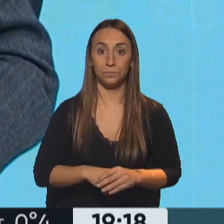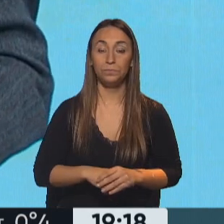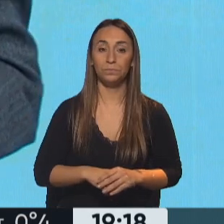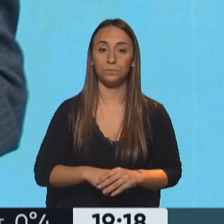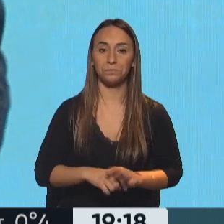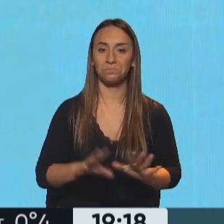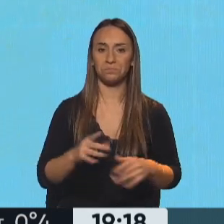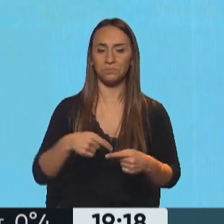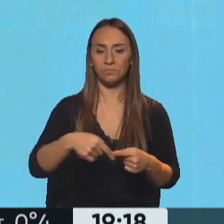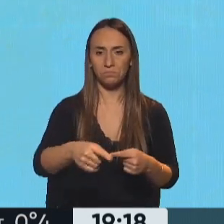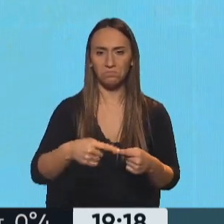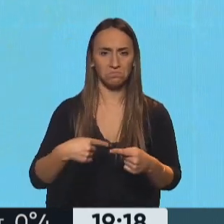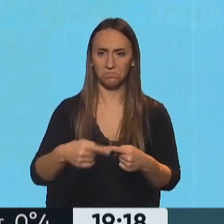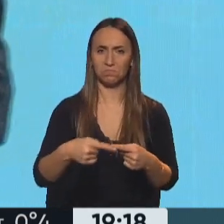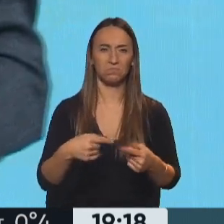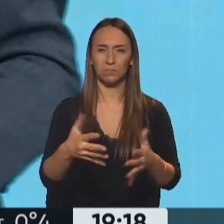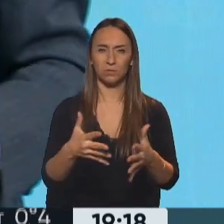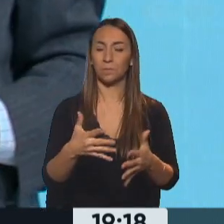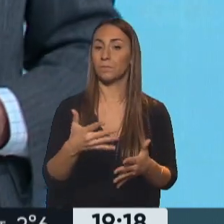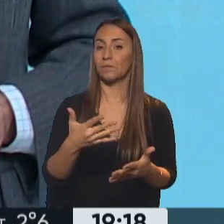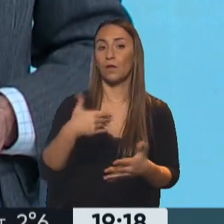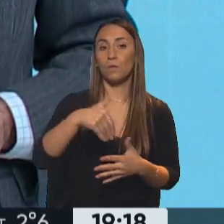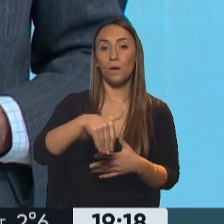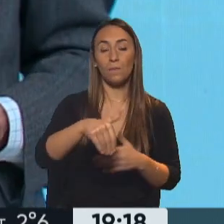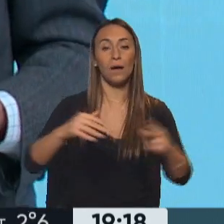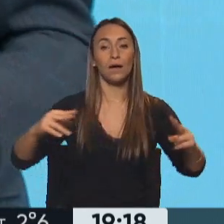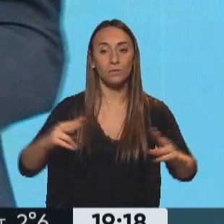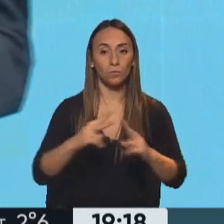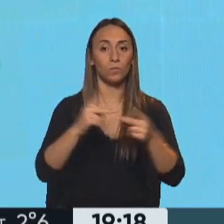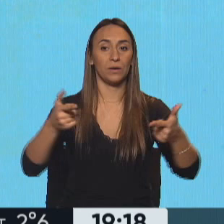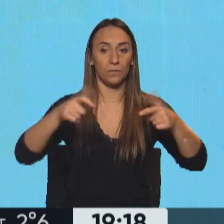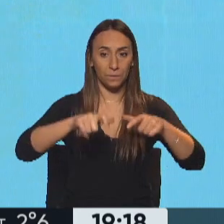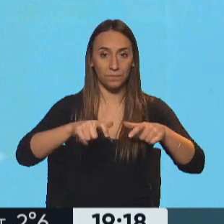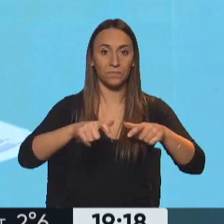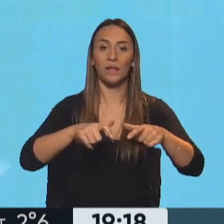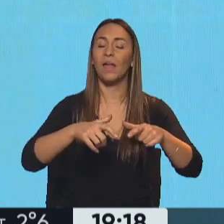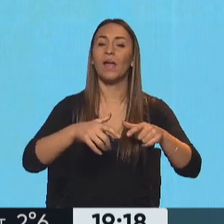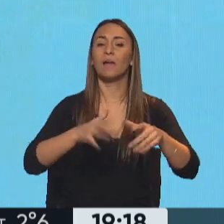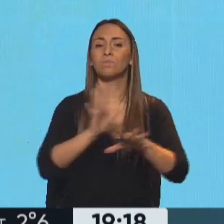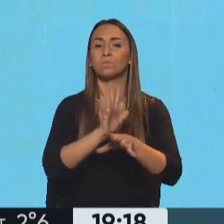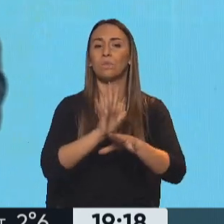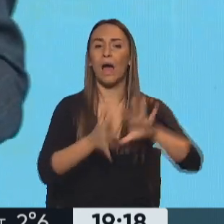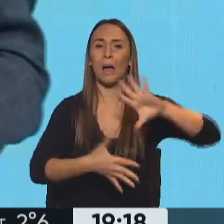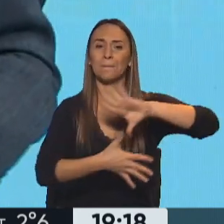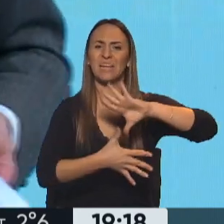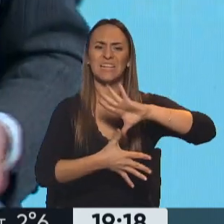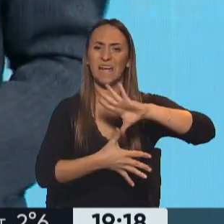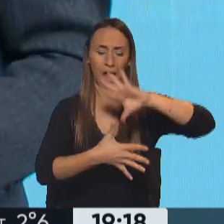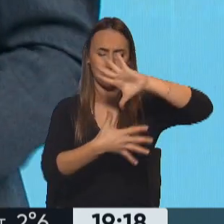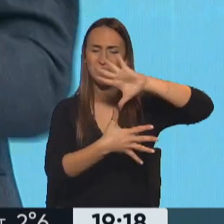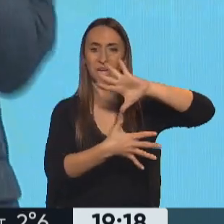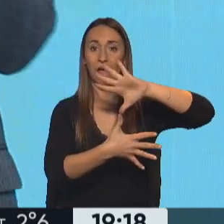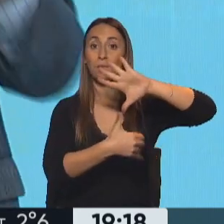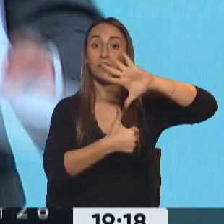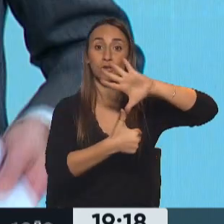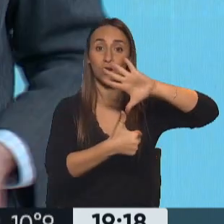Día más, día menos, debiera haber una cumbre de las Américas. ¿Cuántas Américas? América del Norte, América Central,